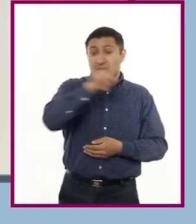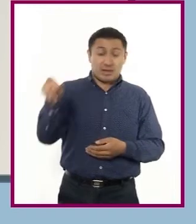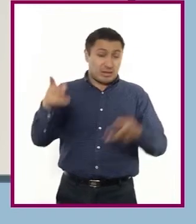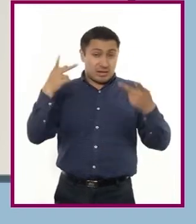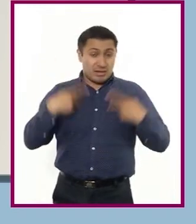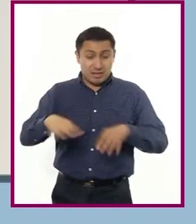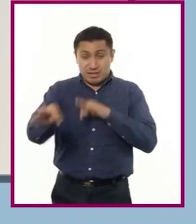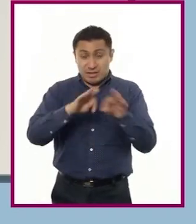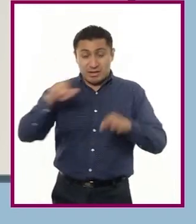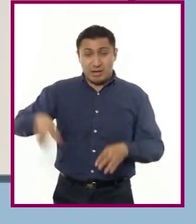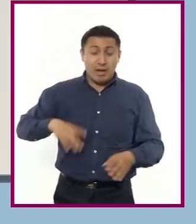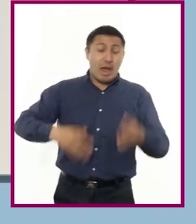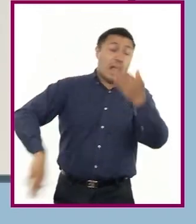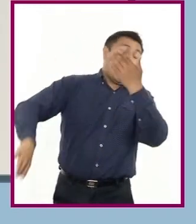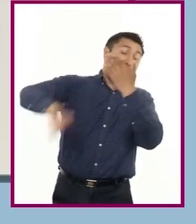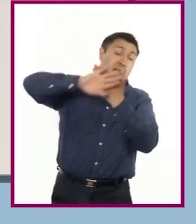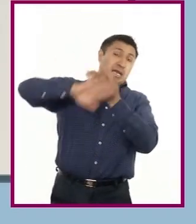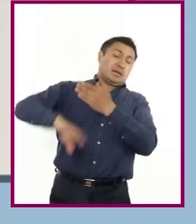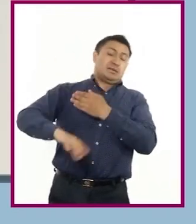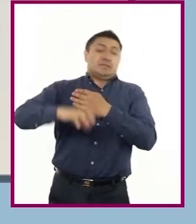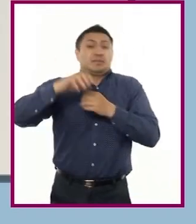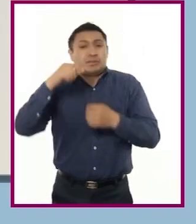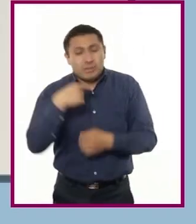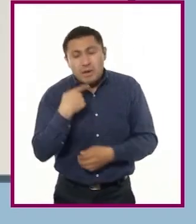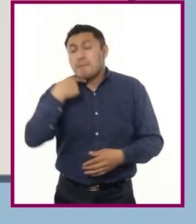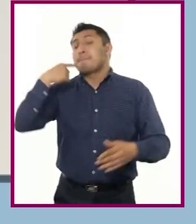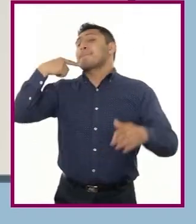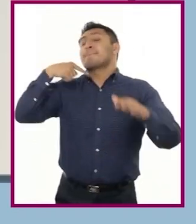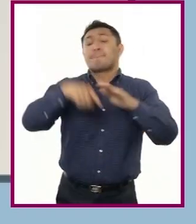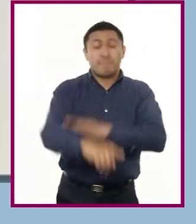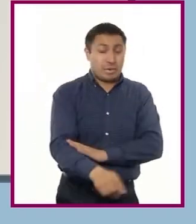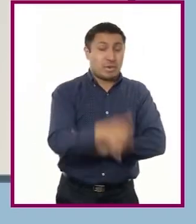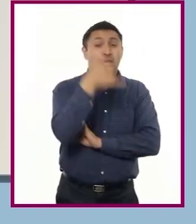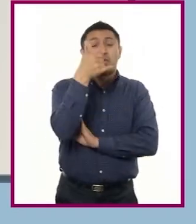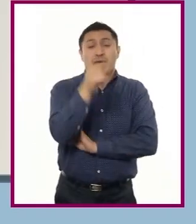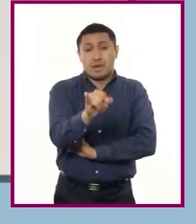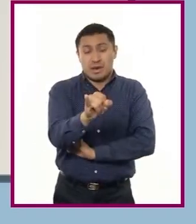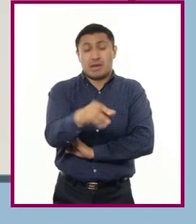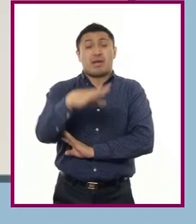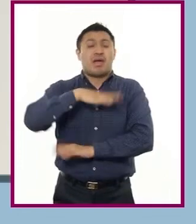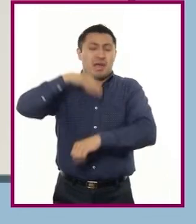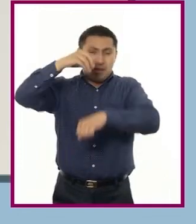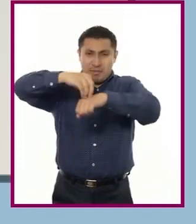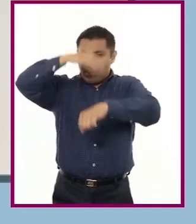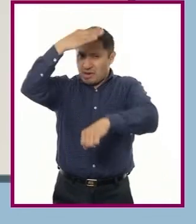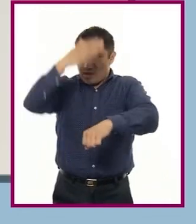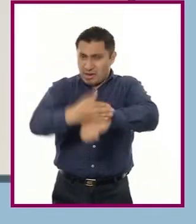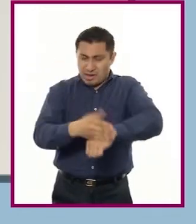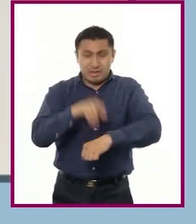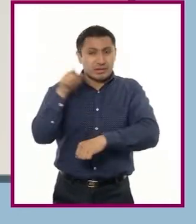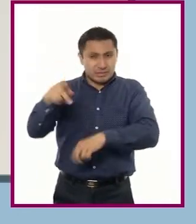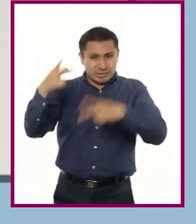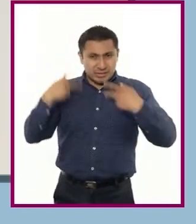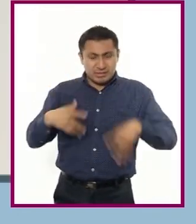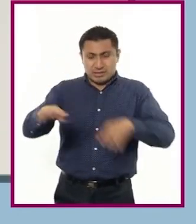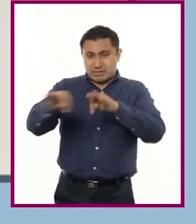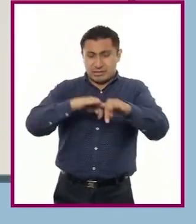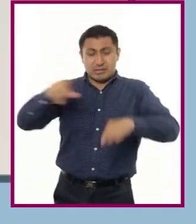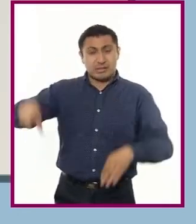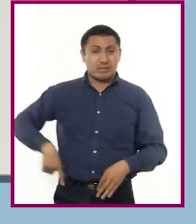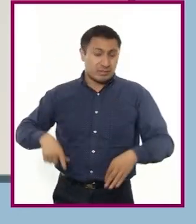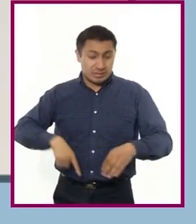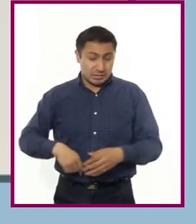ellos se vea trasgredido, podamos denunciar y así se corresponda la sanción al servidor o a la servidora